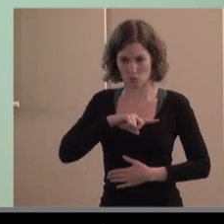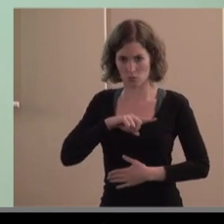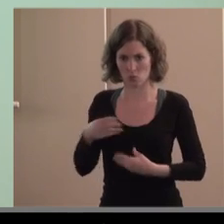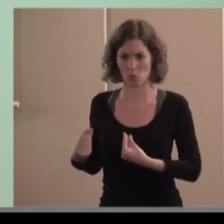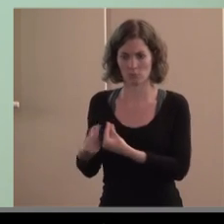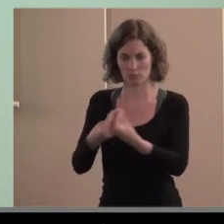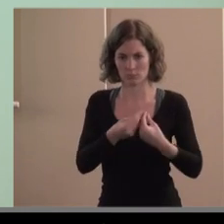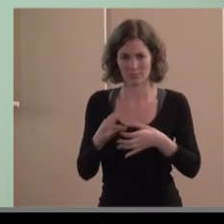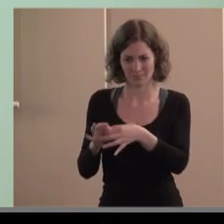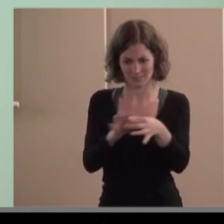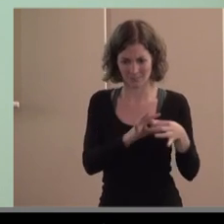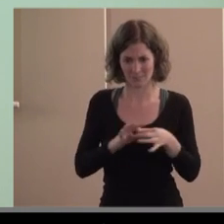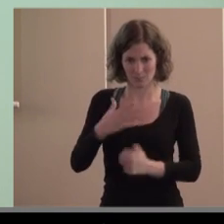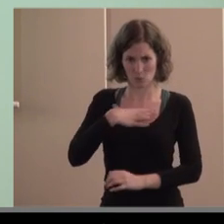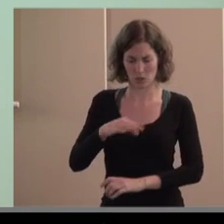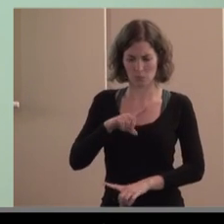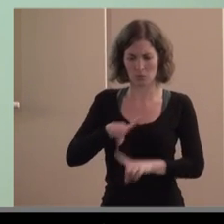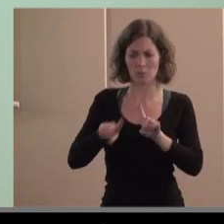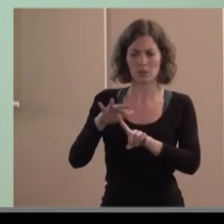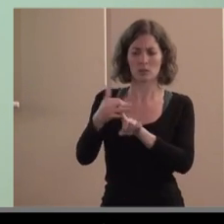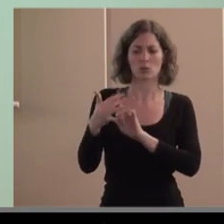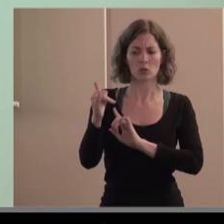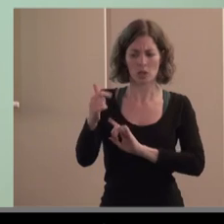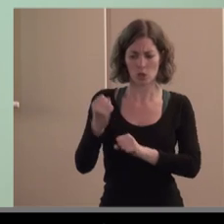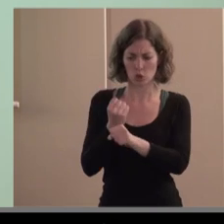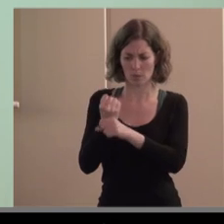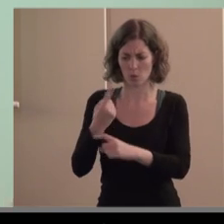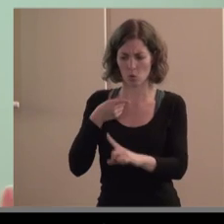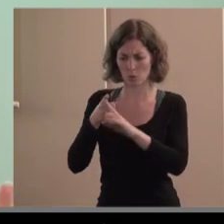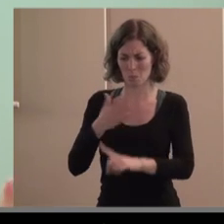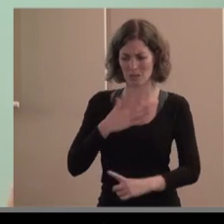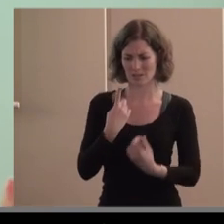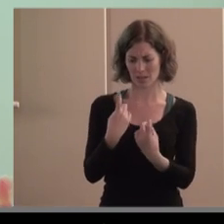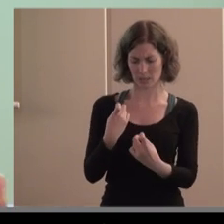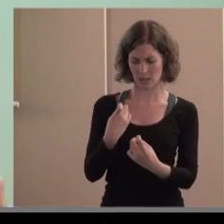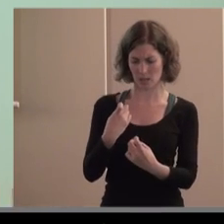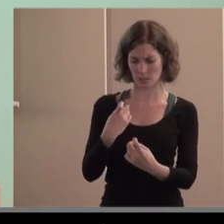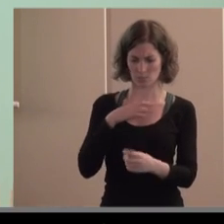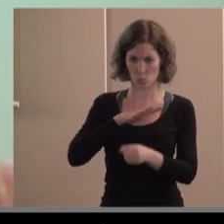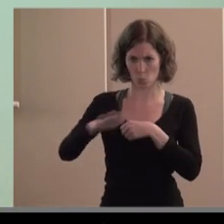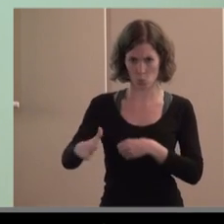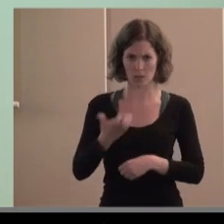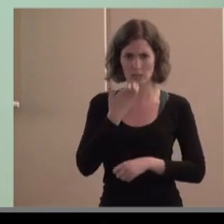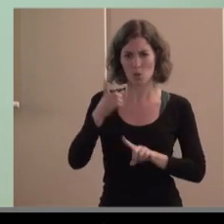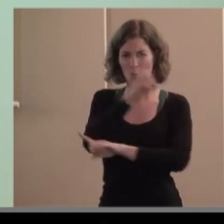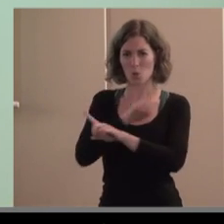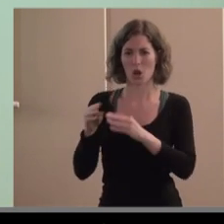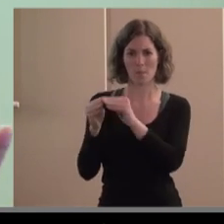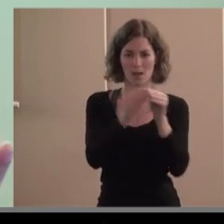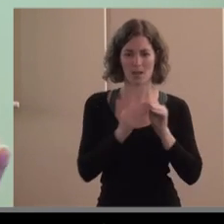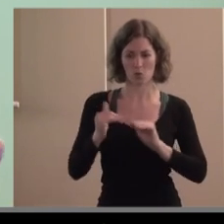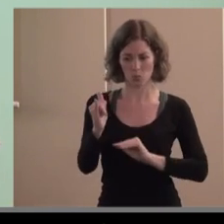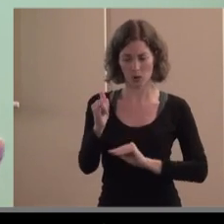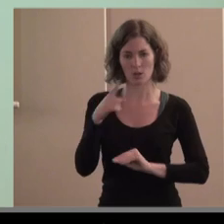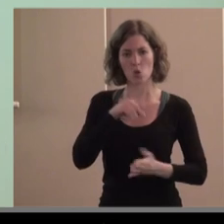situaciones de trabajar por satisfacer nuestras necesidades cuando tenemos una problemática común eso es la economía